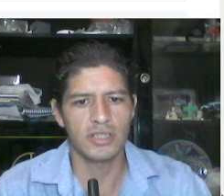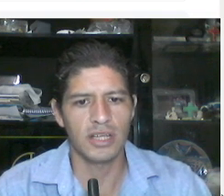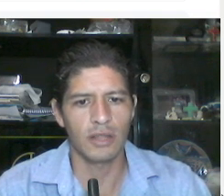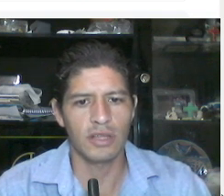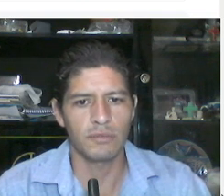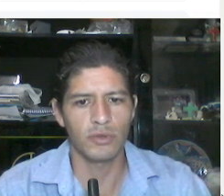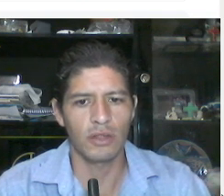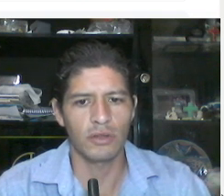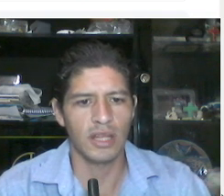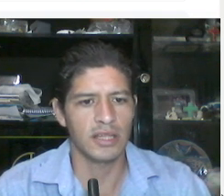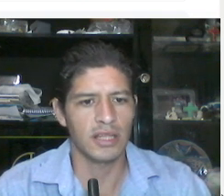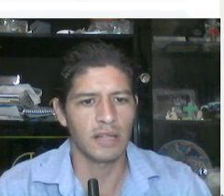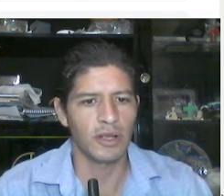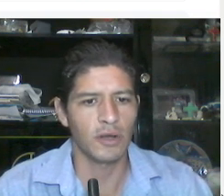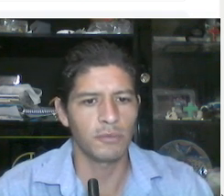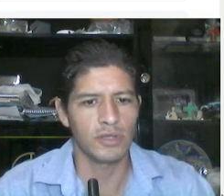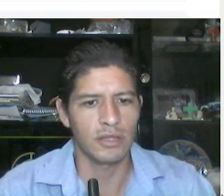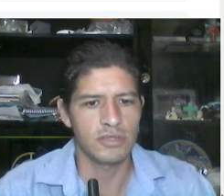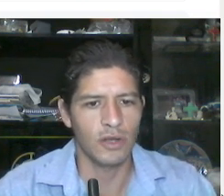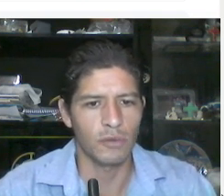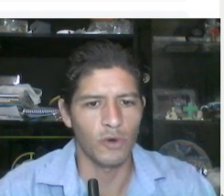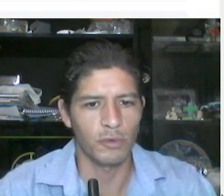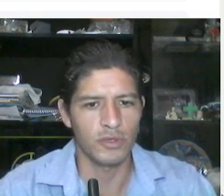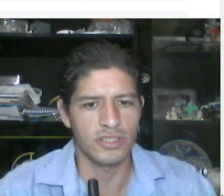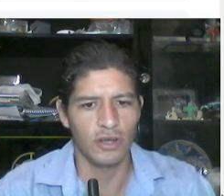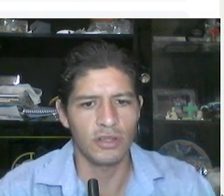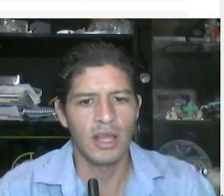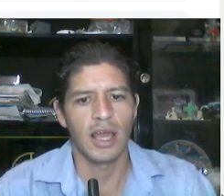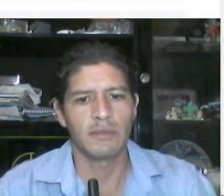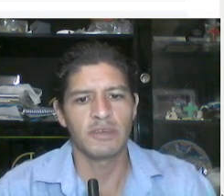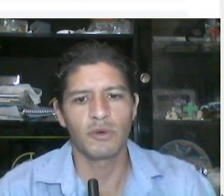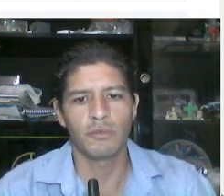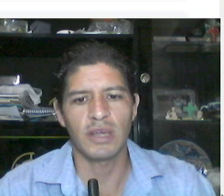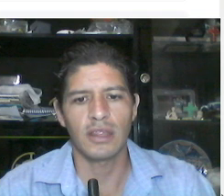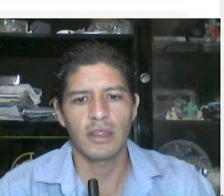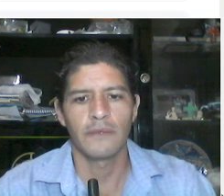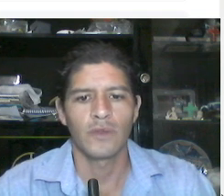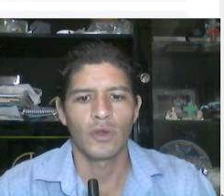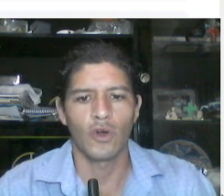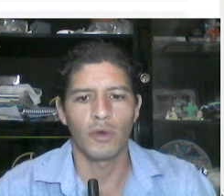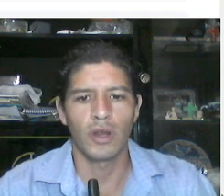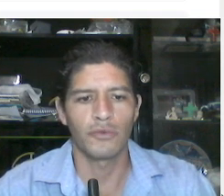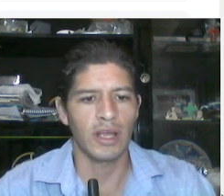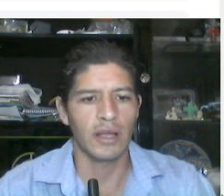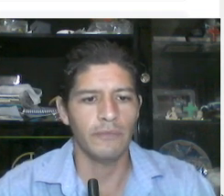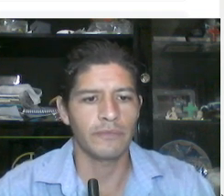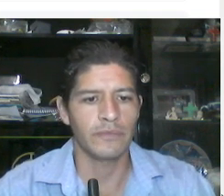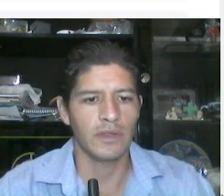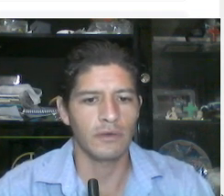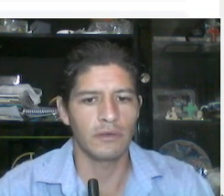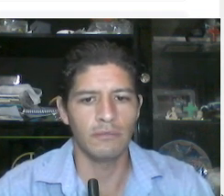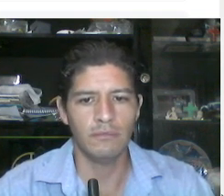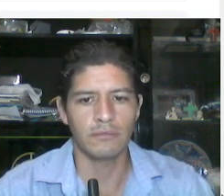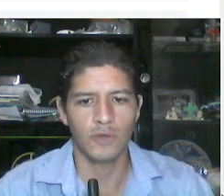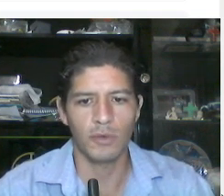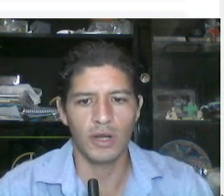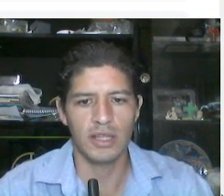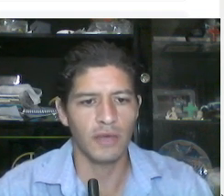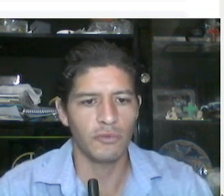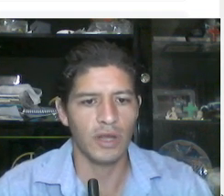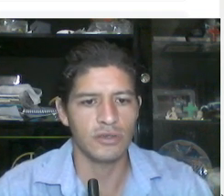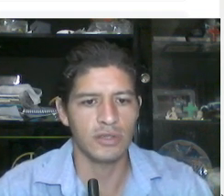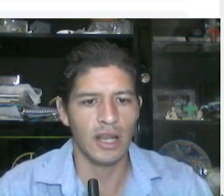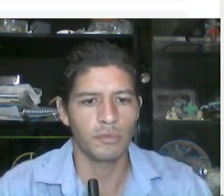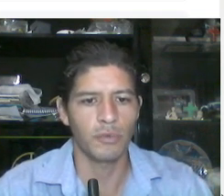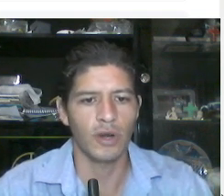gobernador senador diputado dirigente del pri comportándose como oposición el mismo mid como le fue como